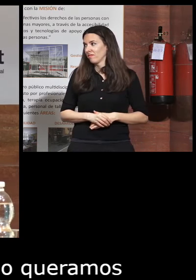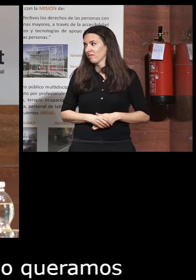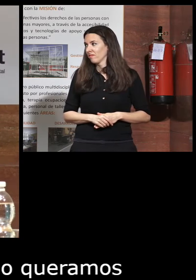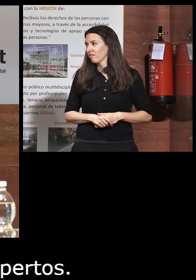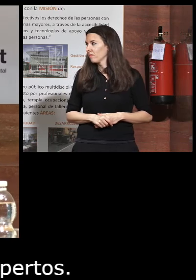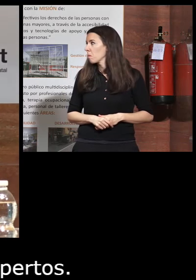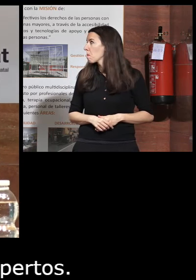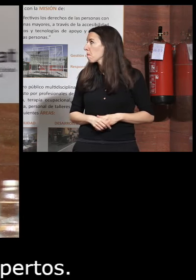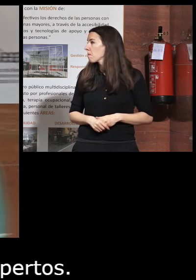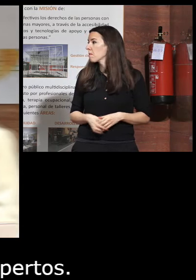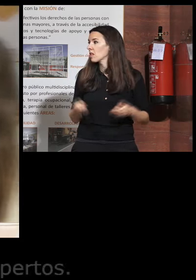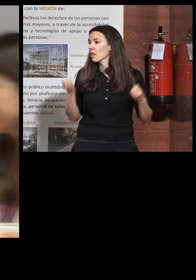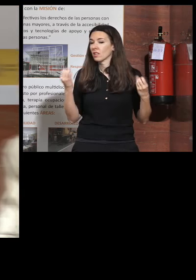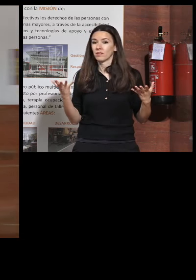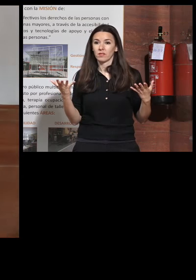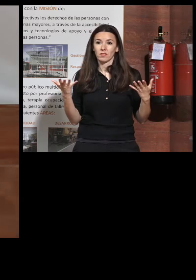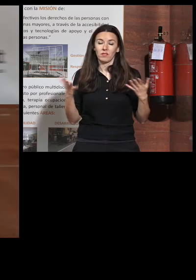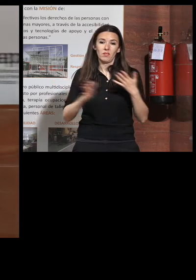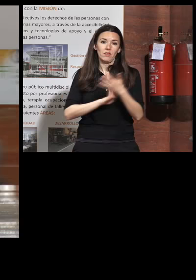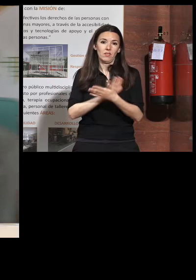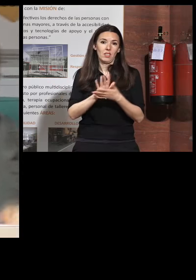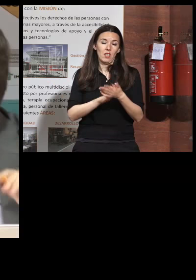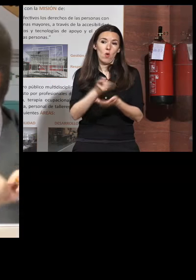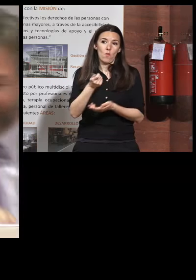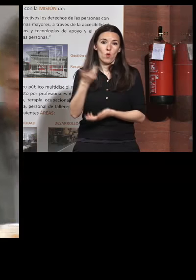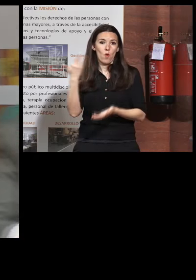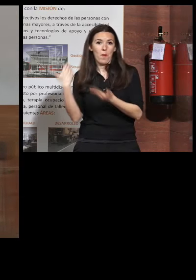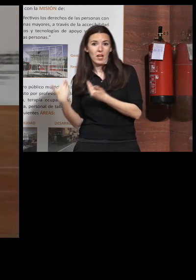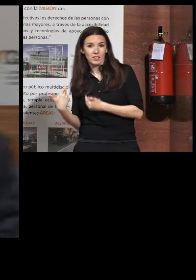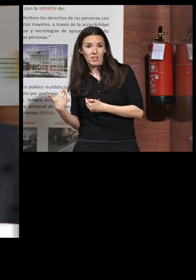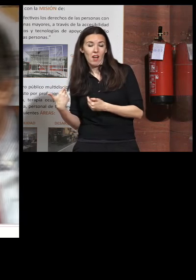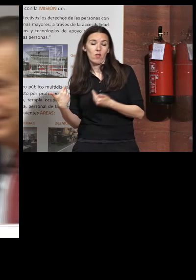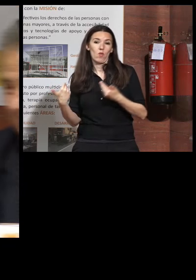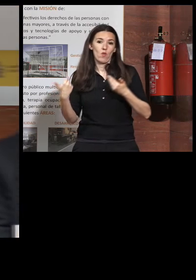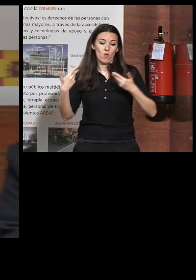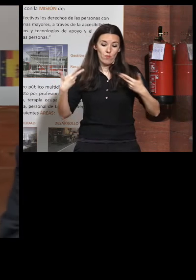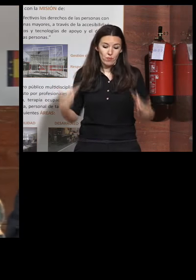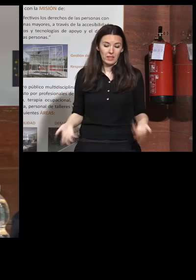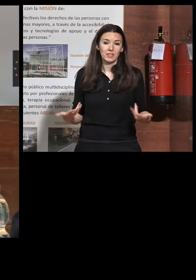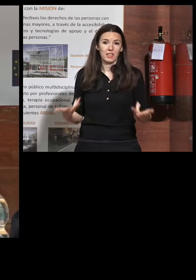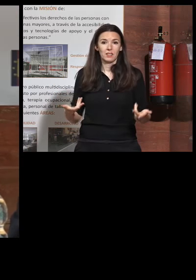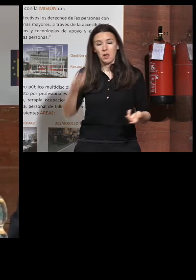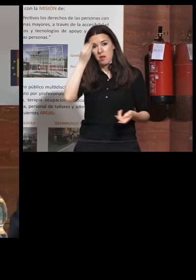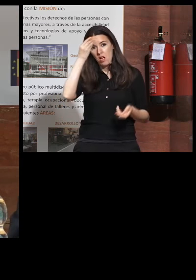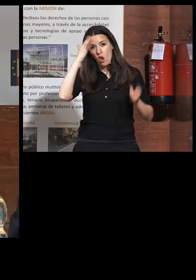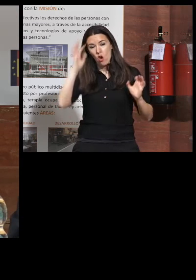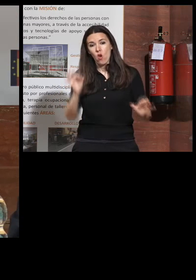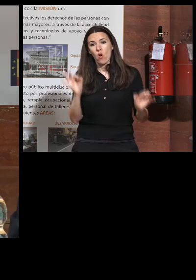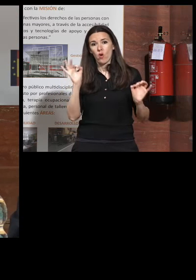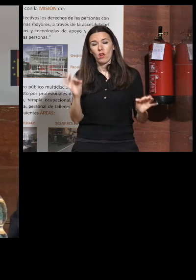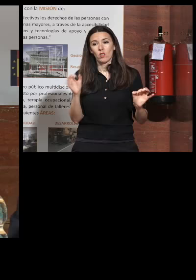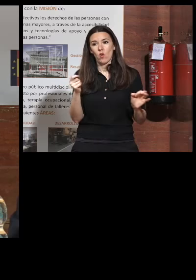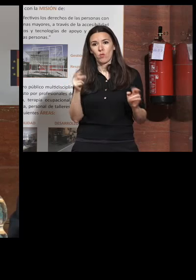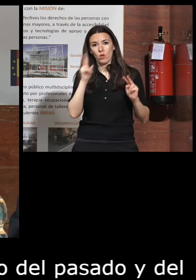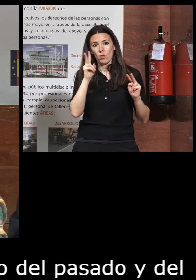bien pues hemos hablado un poco del pasado y del presente me parece lógico echar una